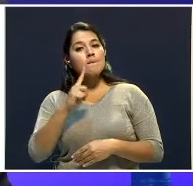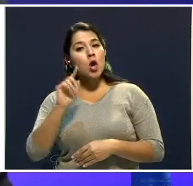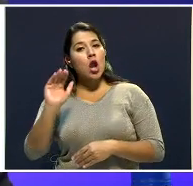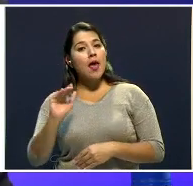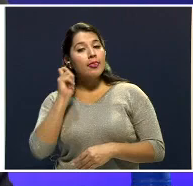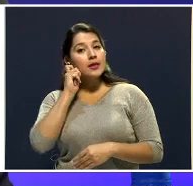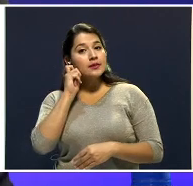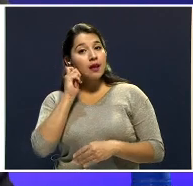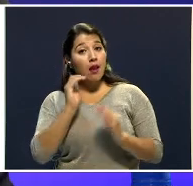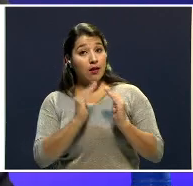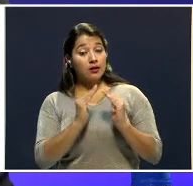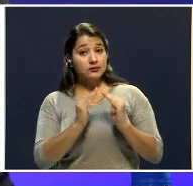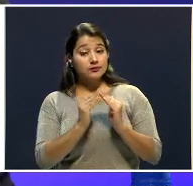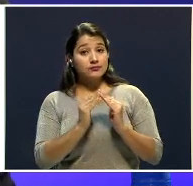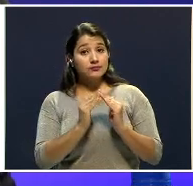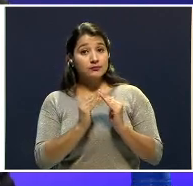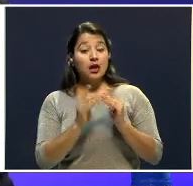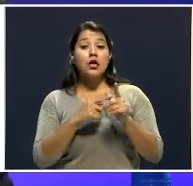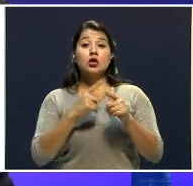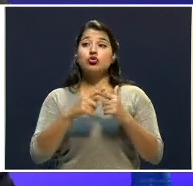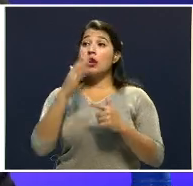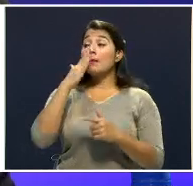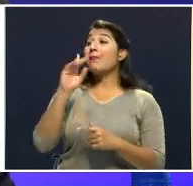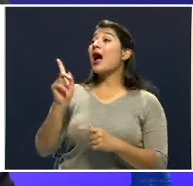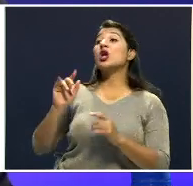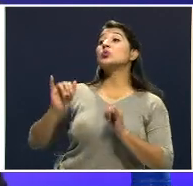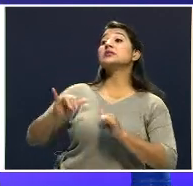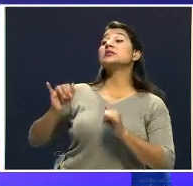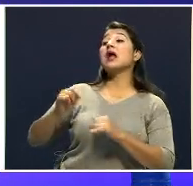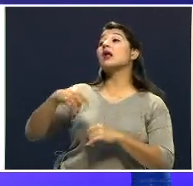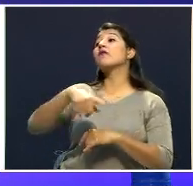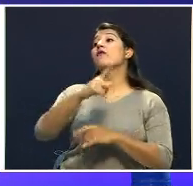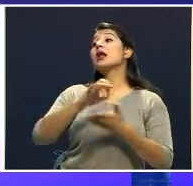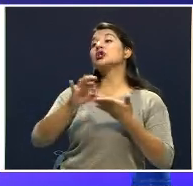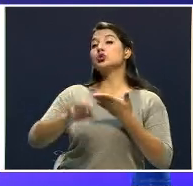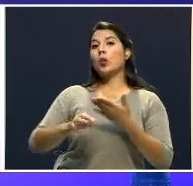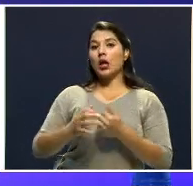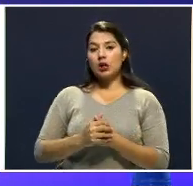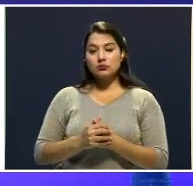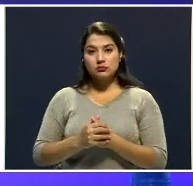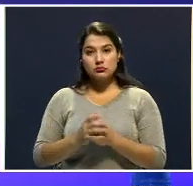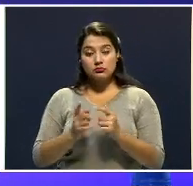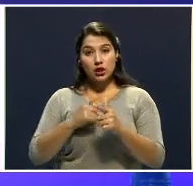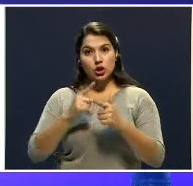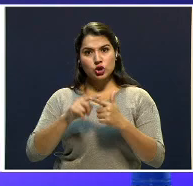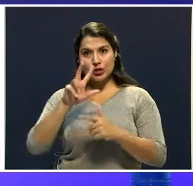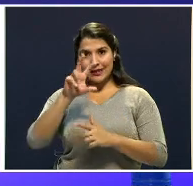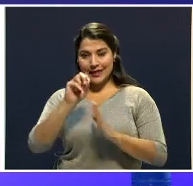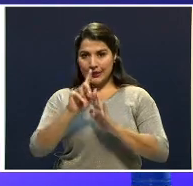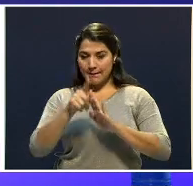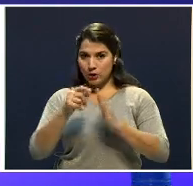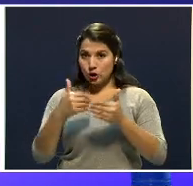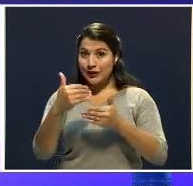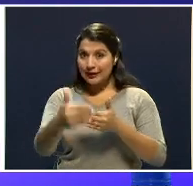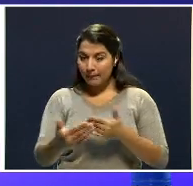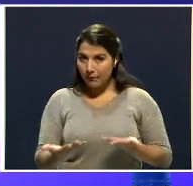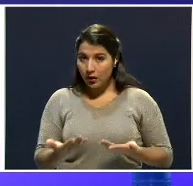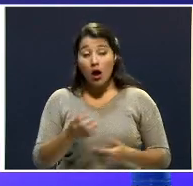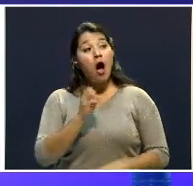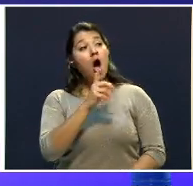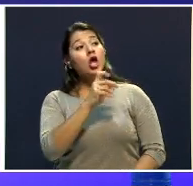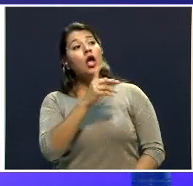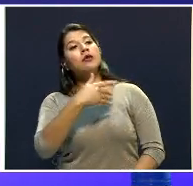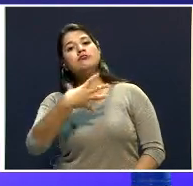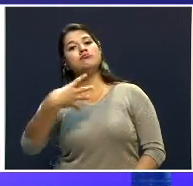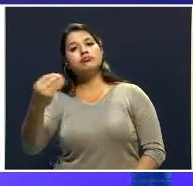y la madre le dijo que andaba a la escuela. Media hora después de que hace esa pregunta, venga